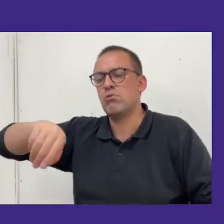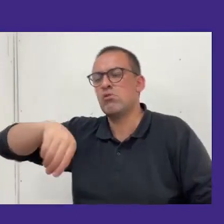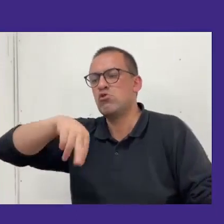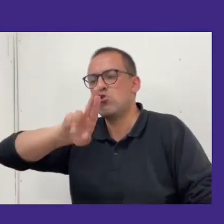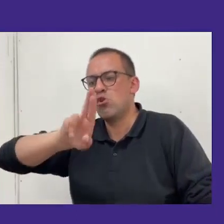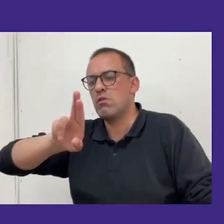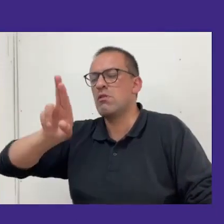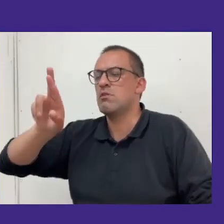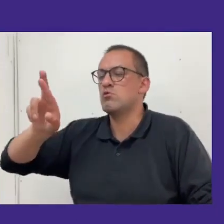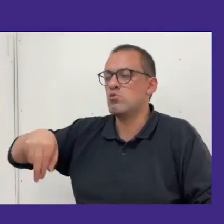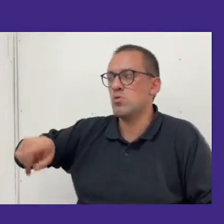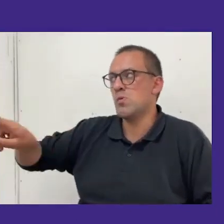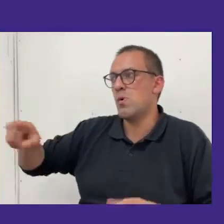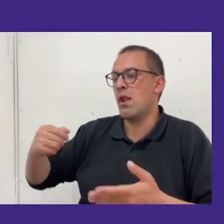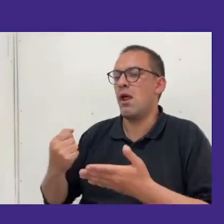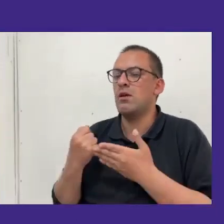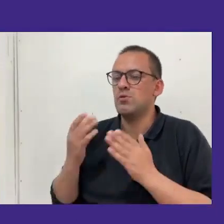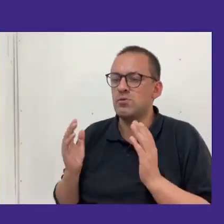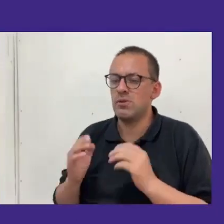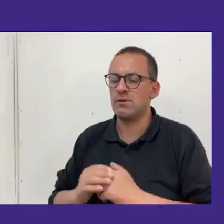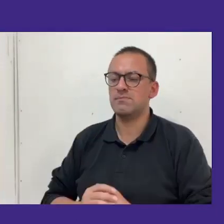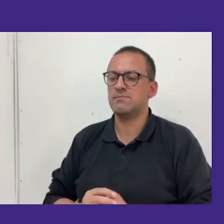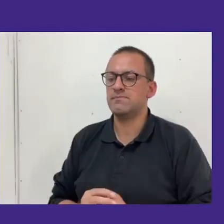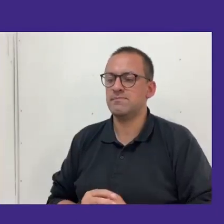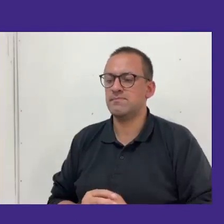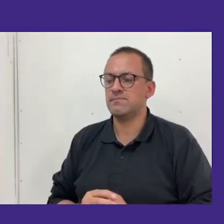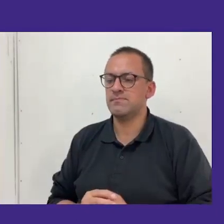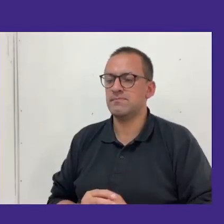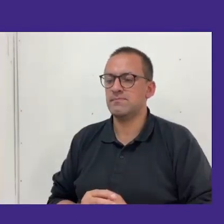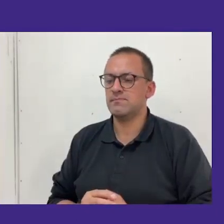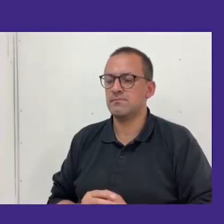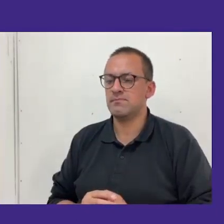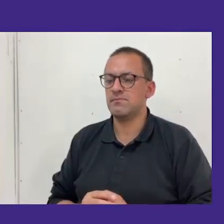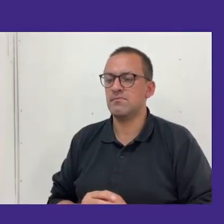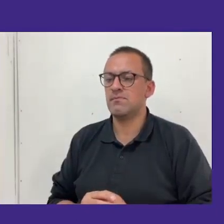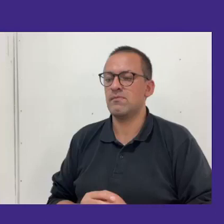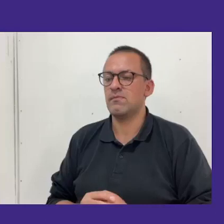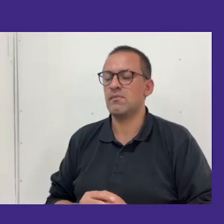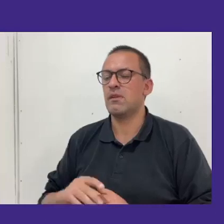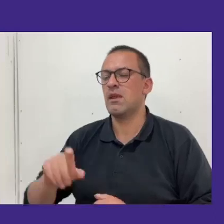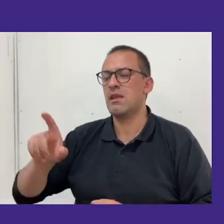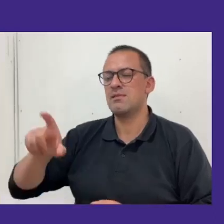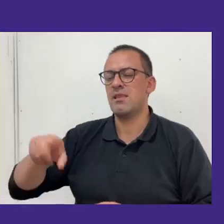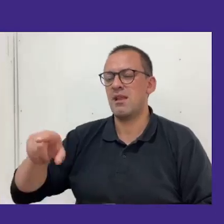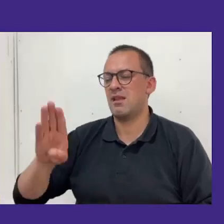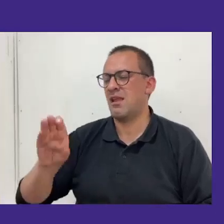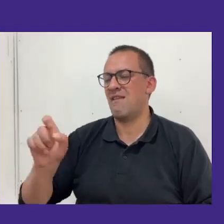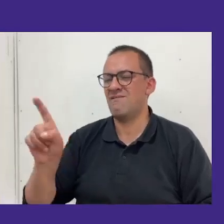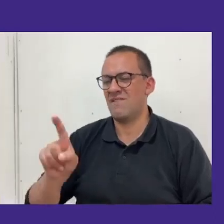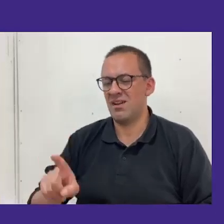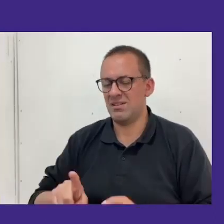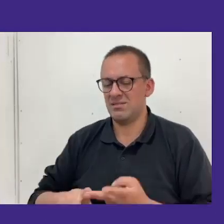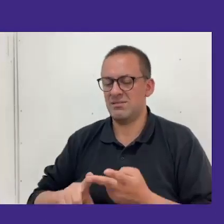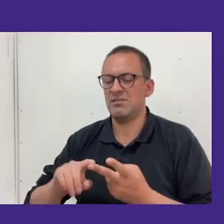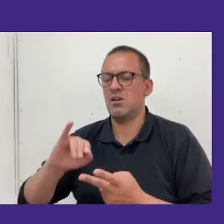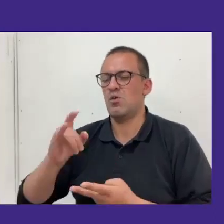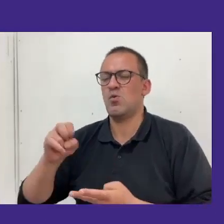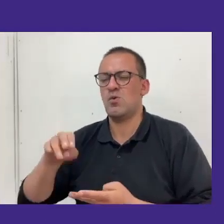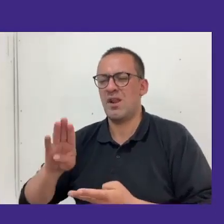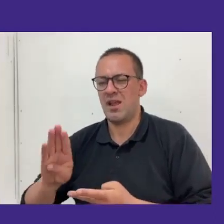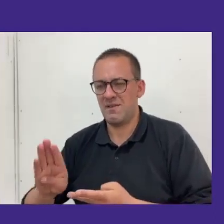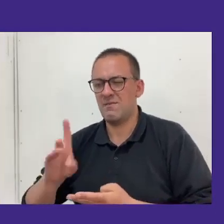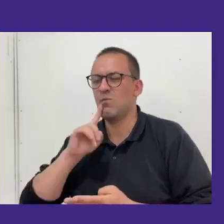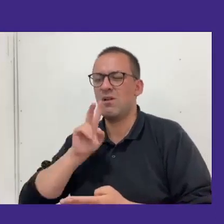nos puede ayudar de repente, cómo utilizar la Tarchitabaez o la Junaed dentro de la universidad, cuáles son los beneficios que